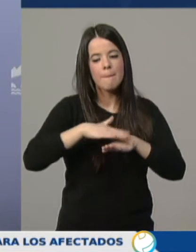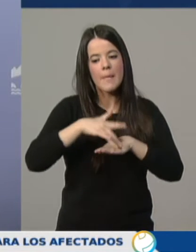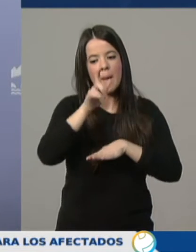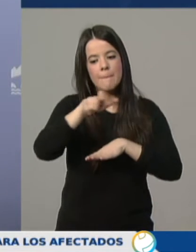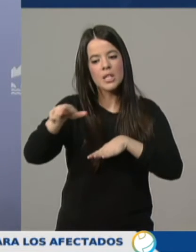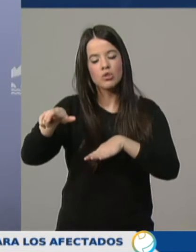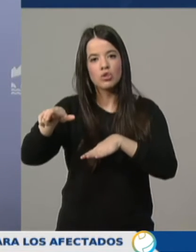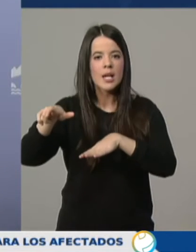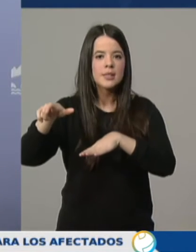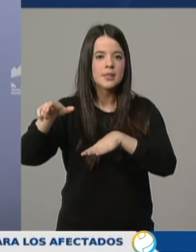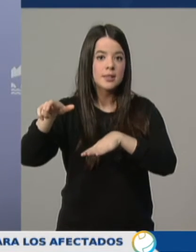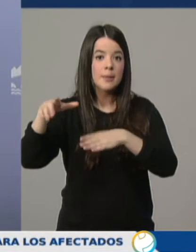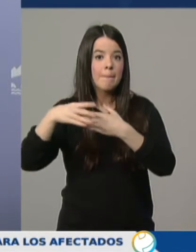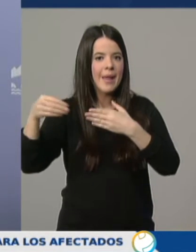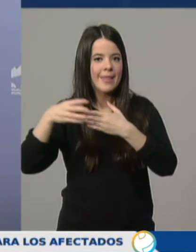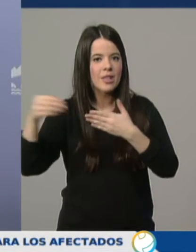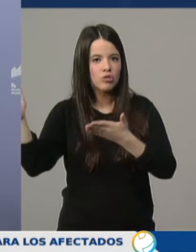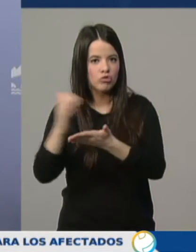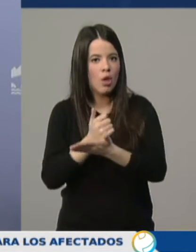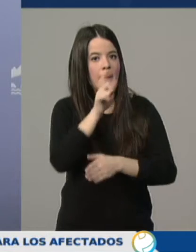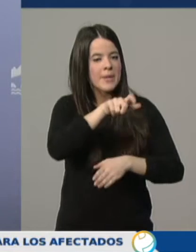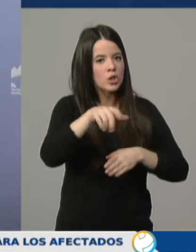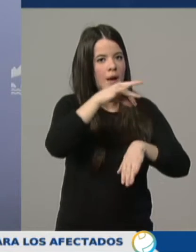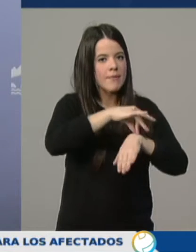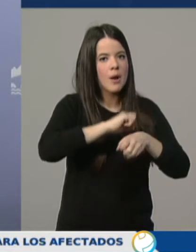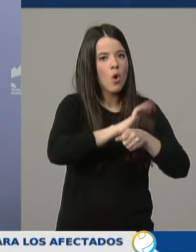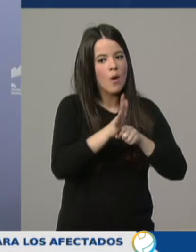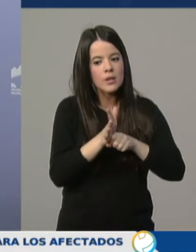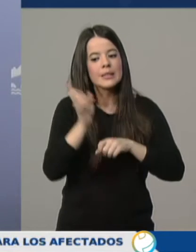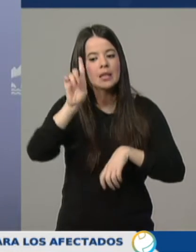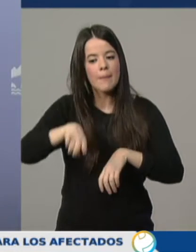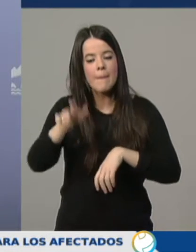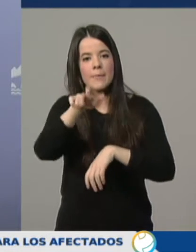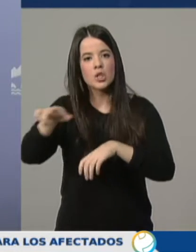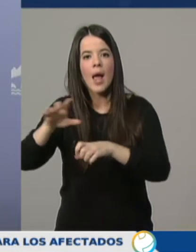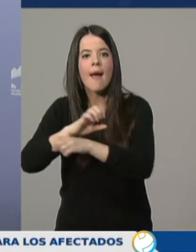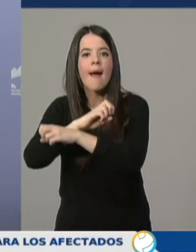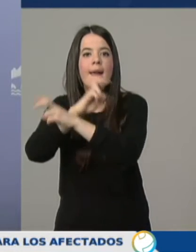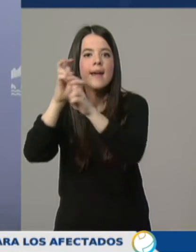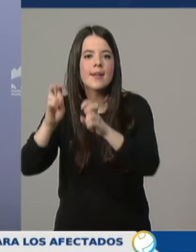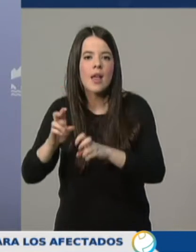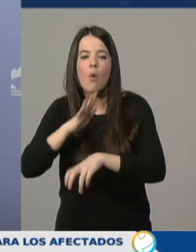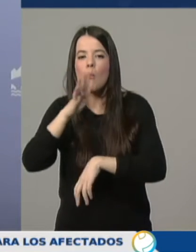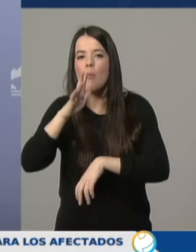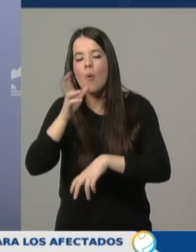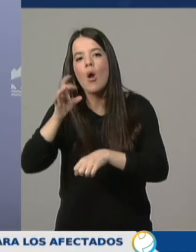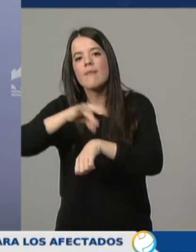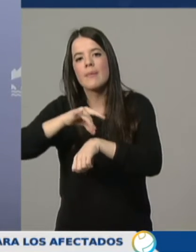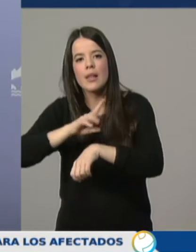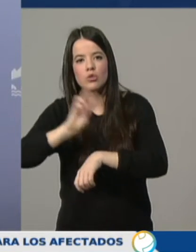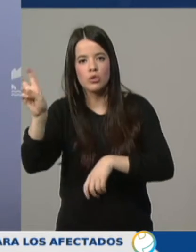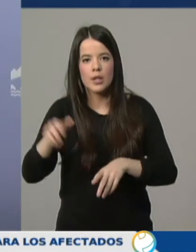tanto de los afectados por COVID-19 como de los ingresados por otras patologías. Y la última,